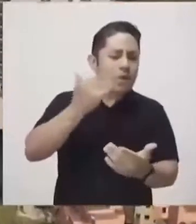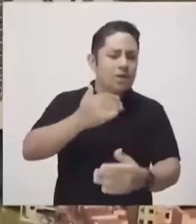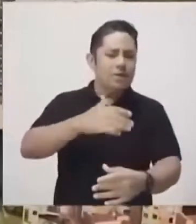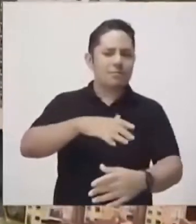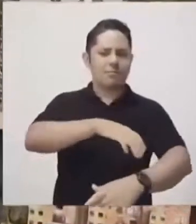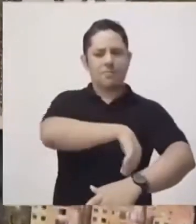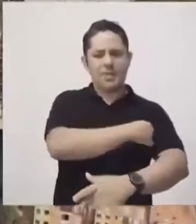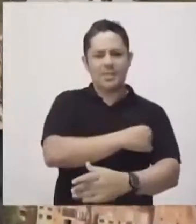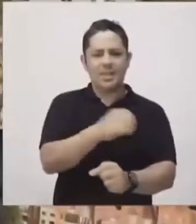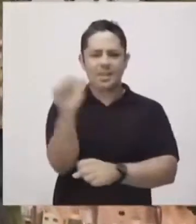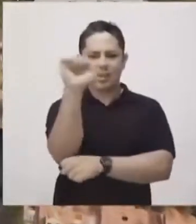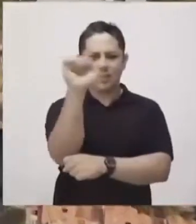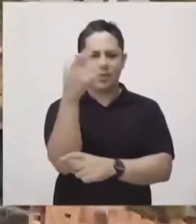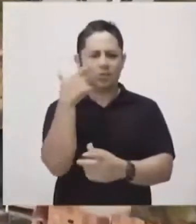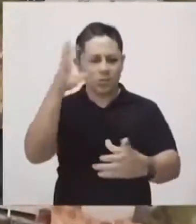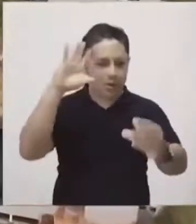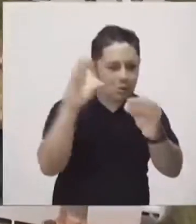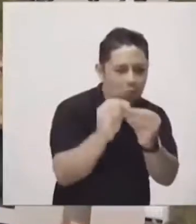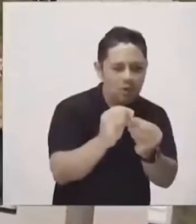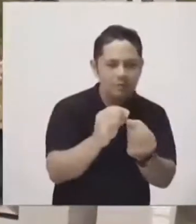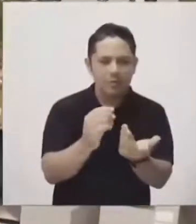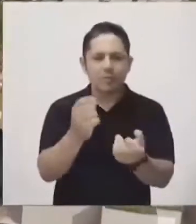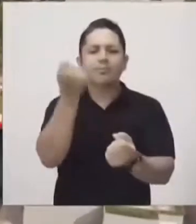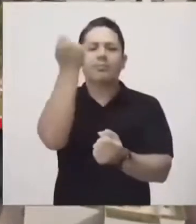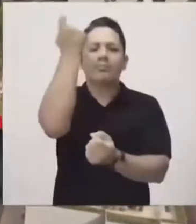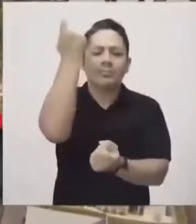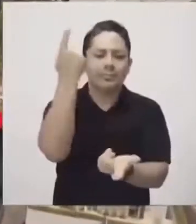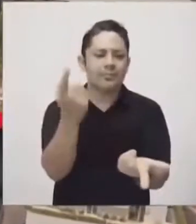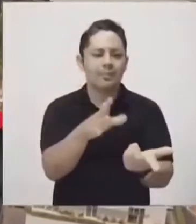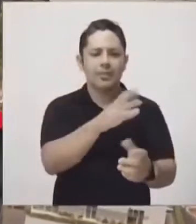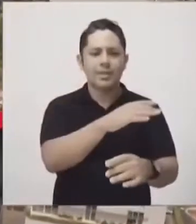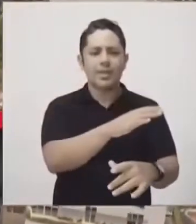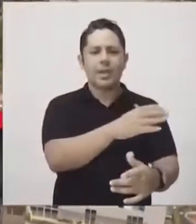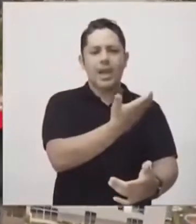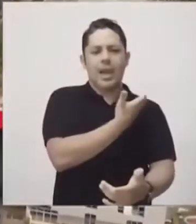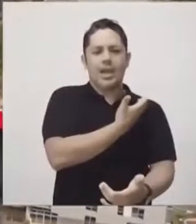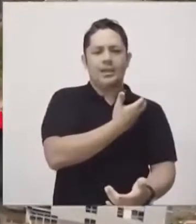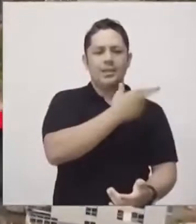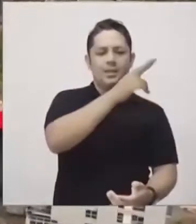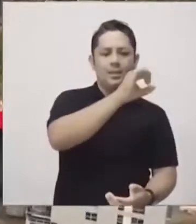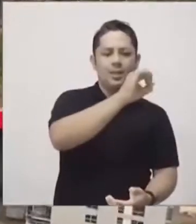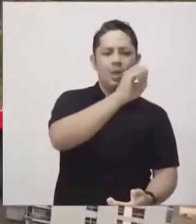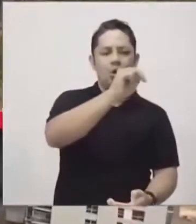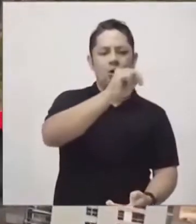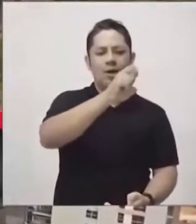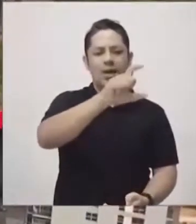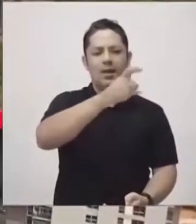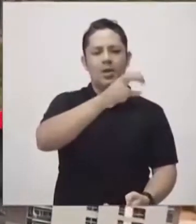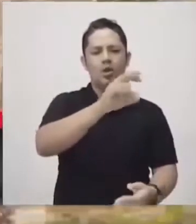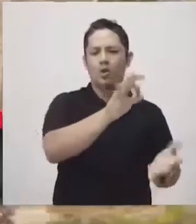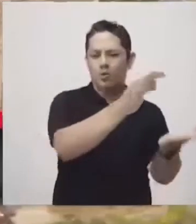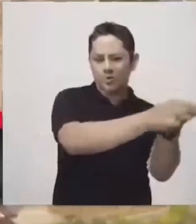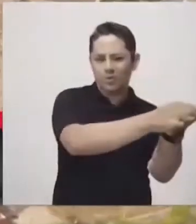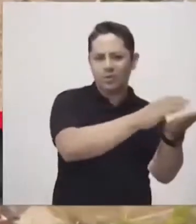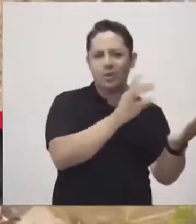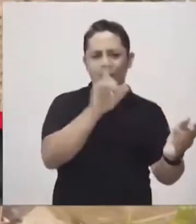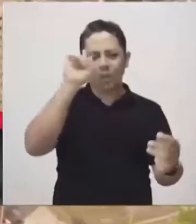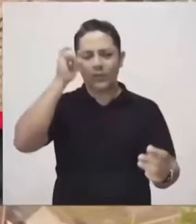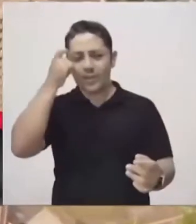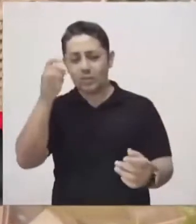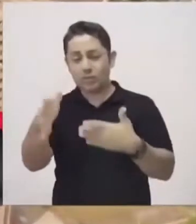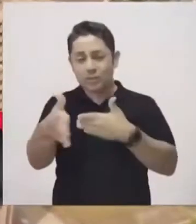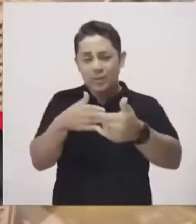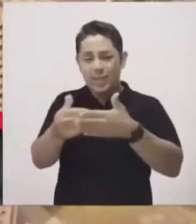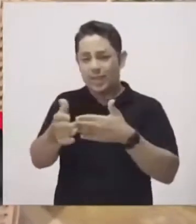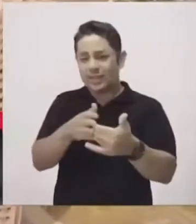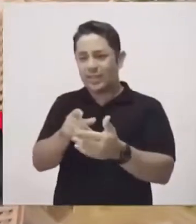Roberto Garri de Providencia, hemos solicitado formalmente las pruebas piloto entre el municipio de Río Negro y